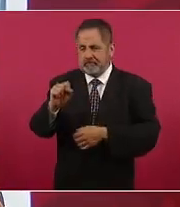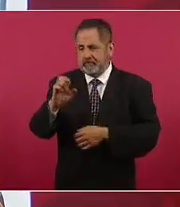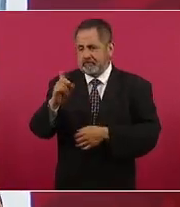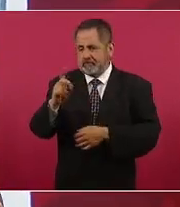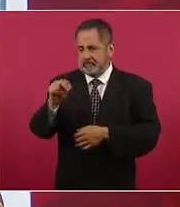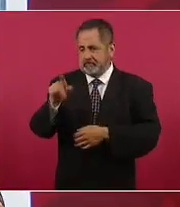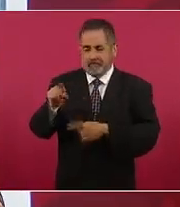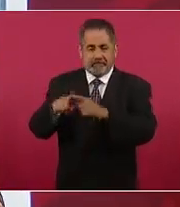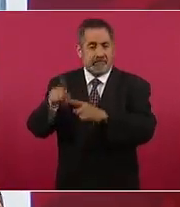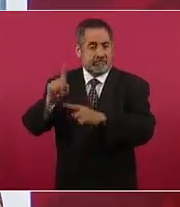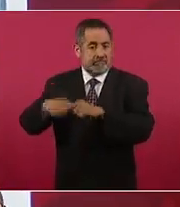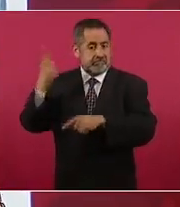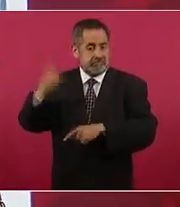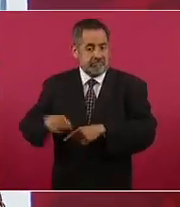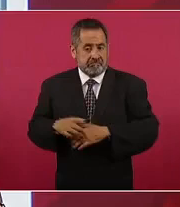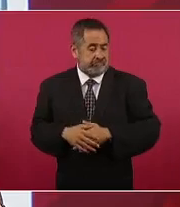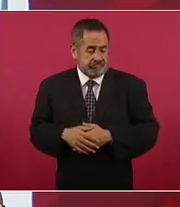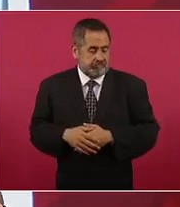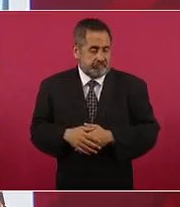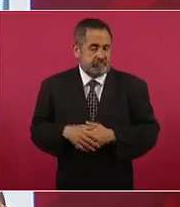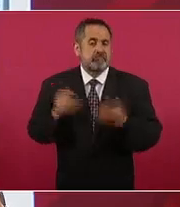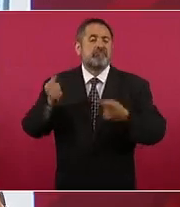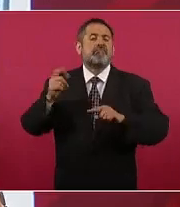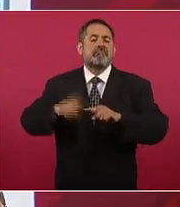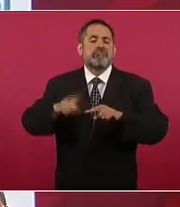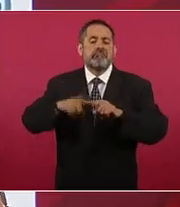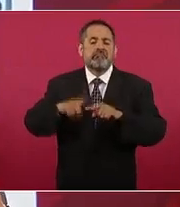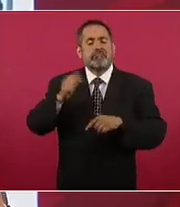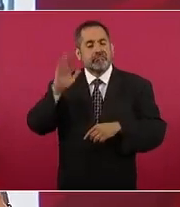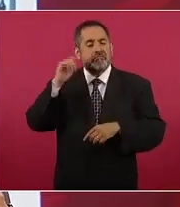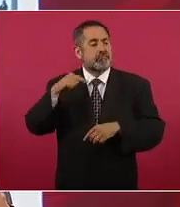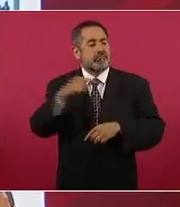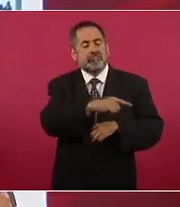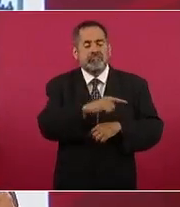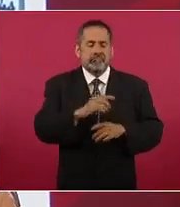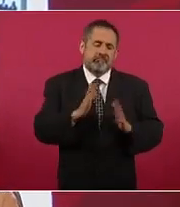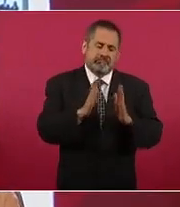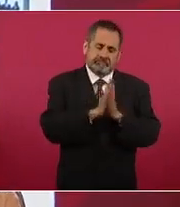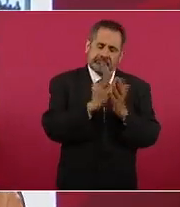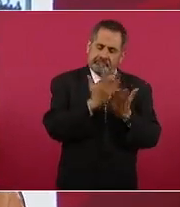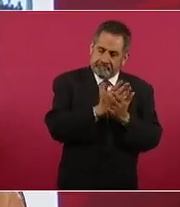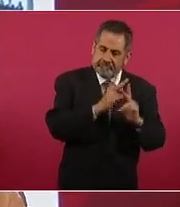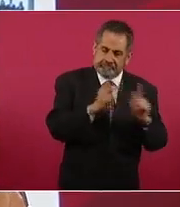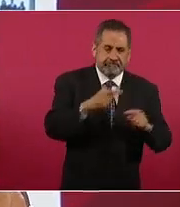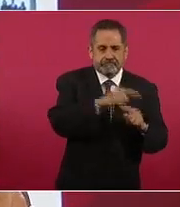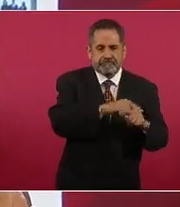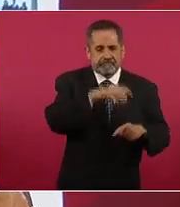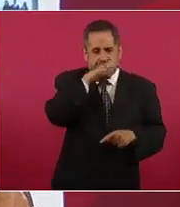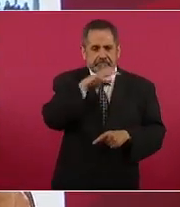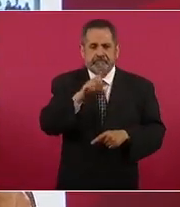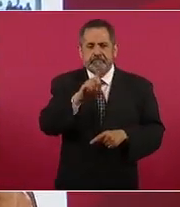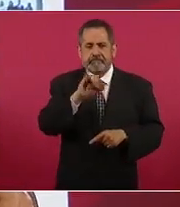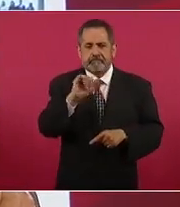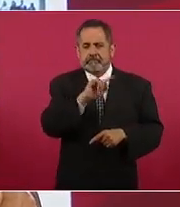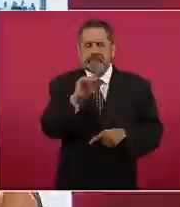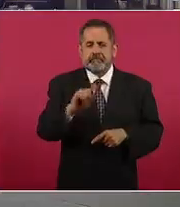o fue el finado Gustavo Díaz Ordaz ¿quién tomó la decisión?